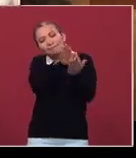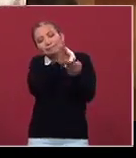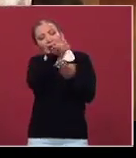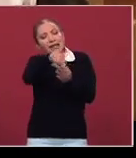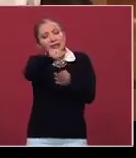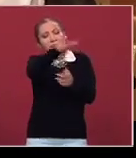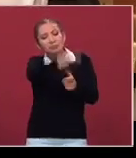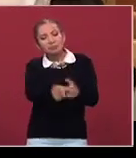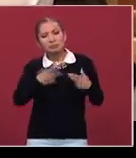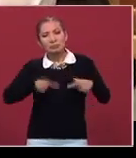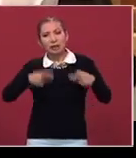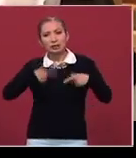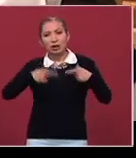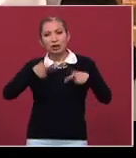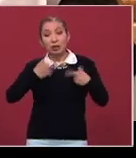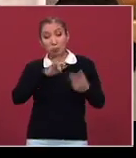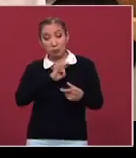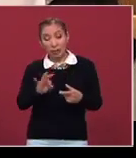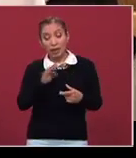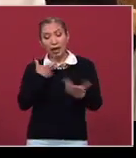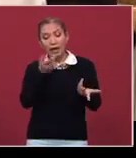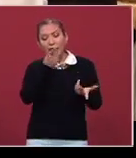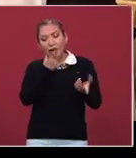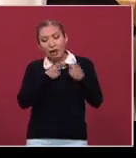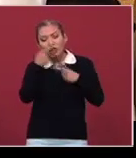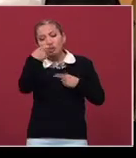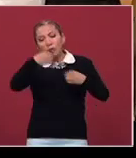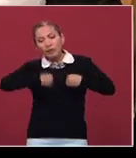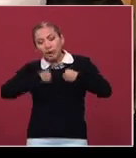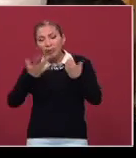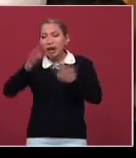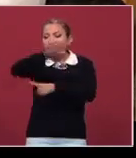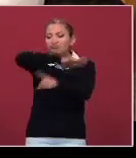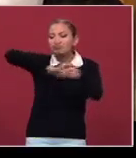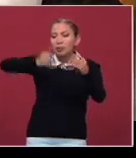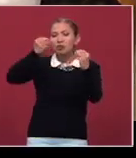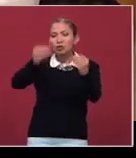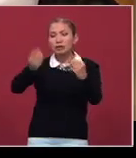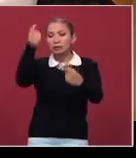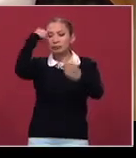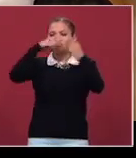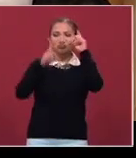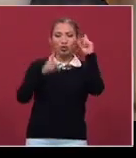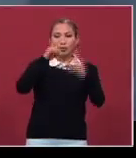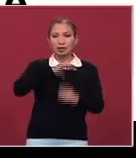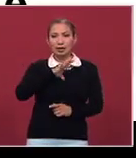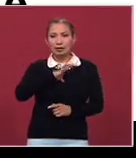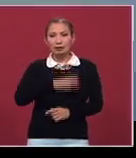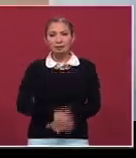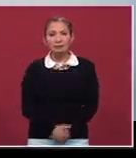personaje que puede contestarnos con su vida, con su contexto, muchas de las preguntas que ahora tenemos.